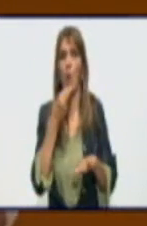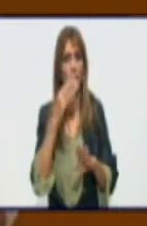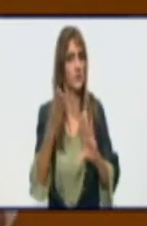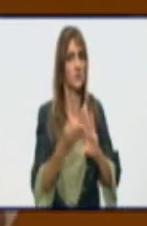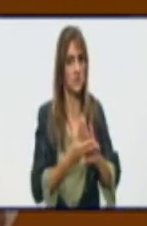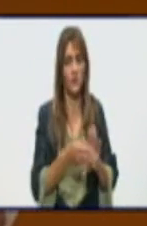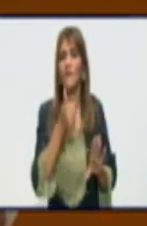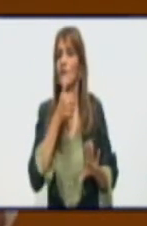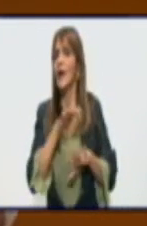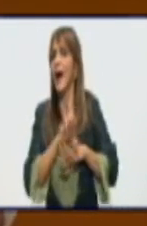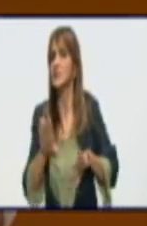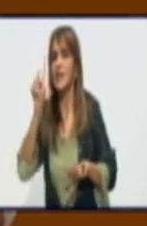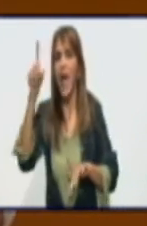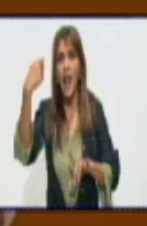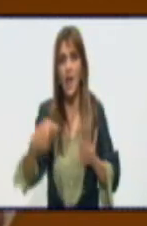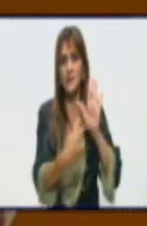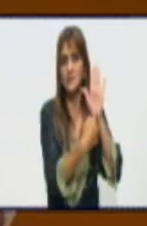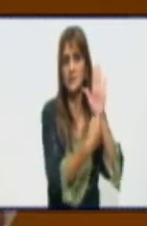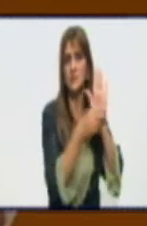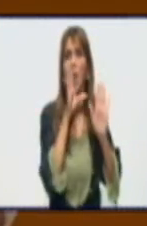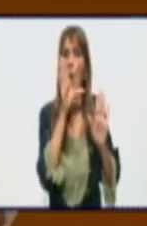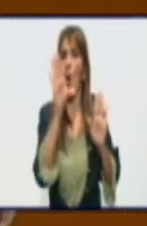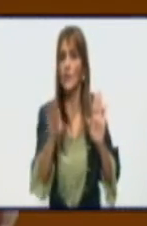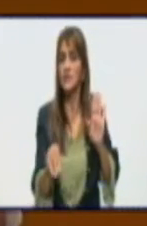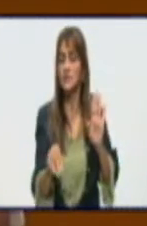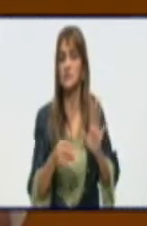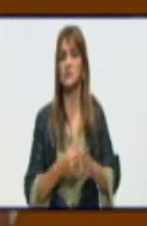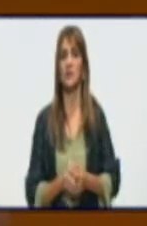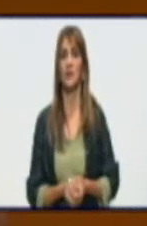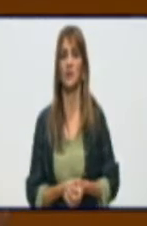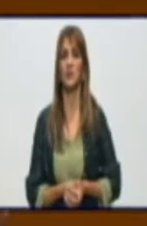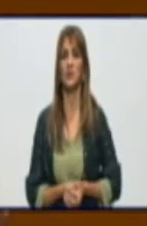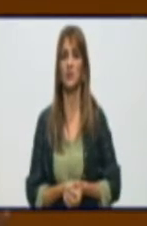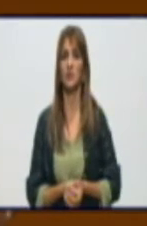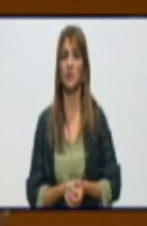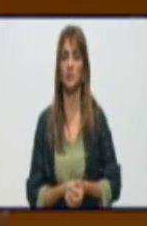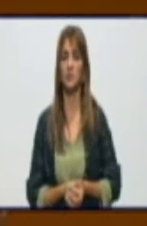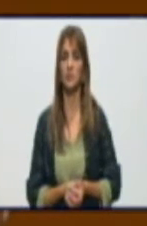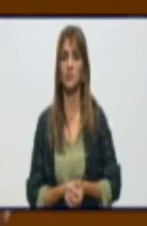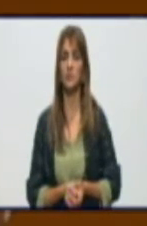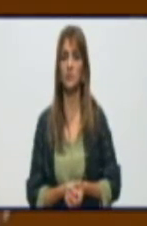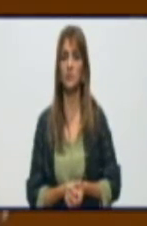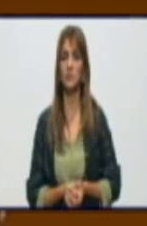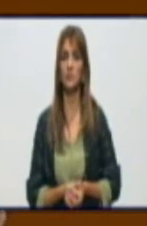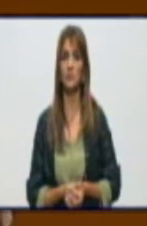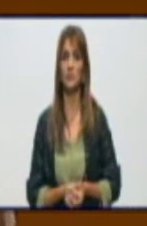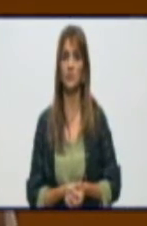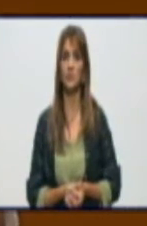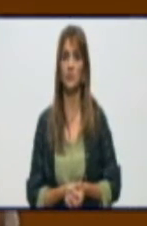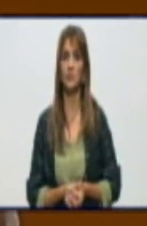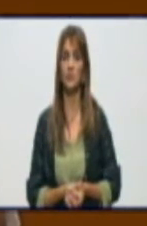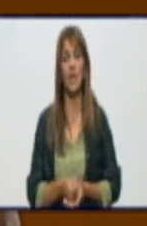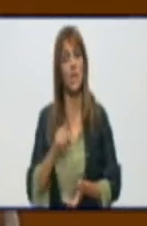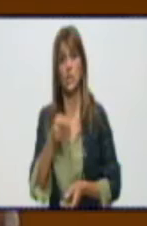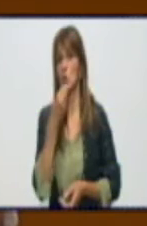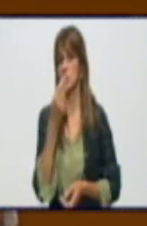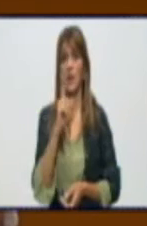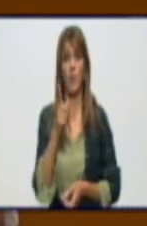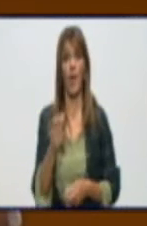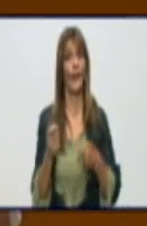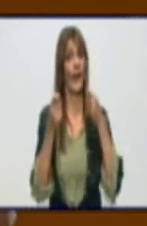en muy pocos casos, se permite que usted vaya a hacer una reclamación de ese tipo de